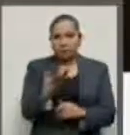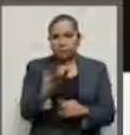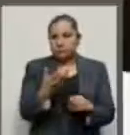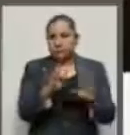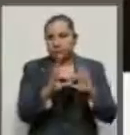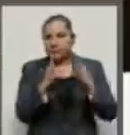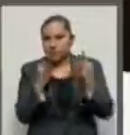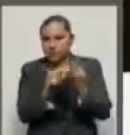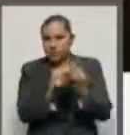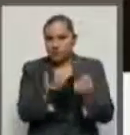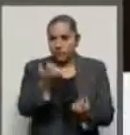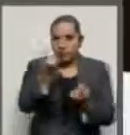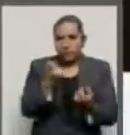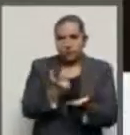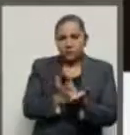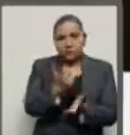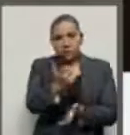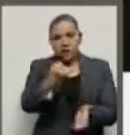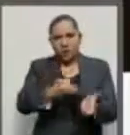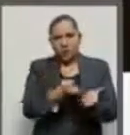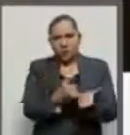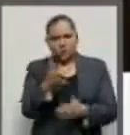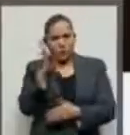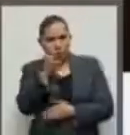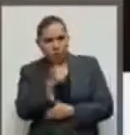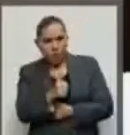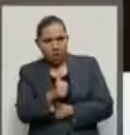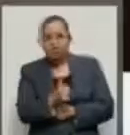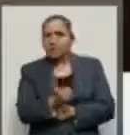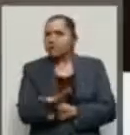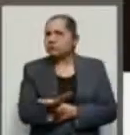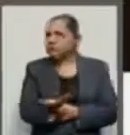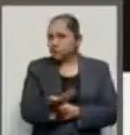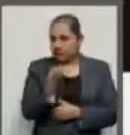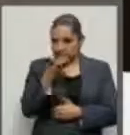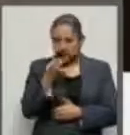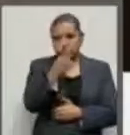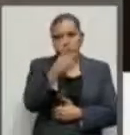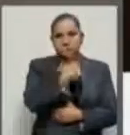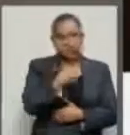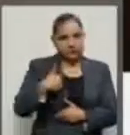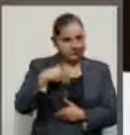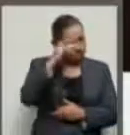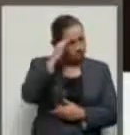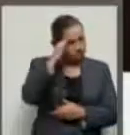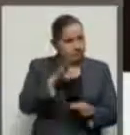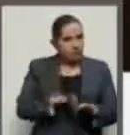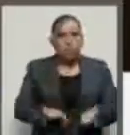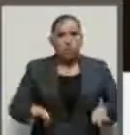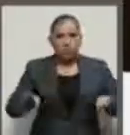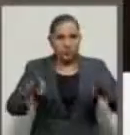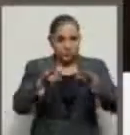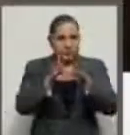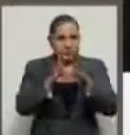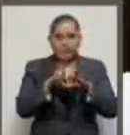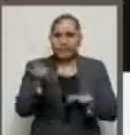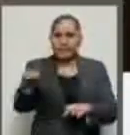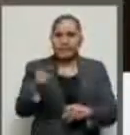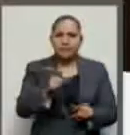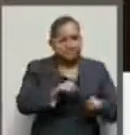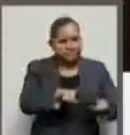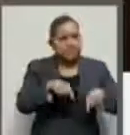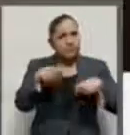fiscal, el Ejecutivo Federal considera indispensable limitar la compensación